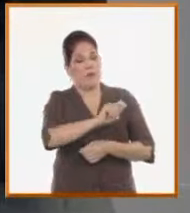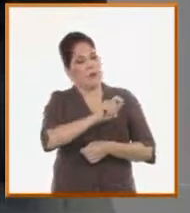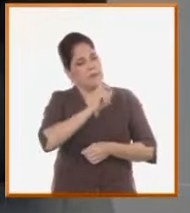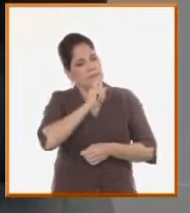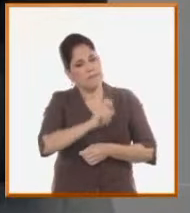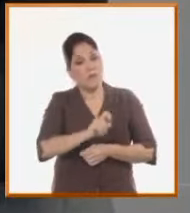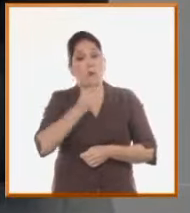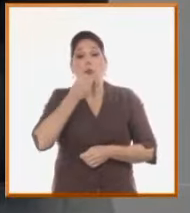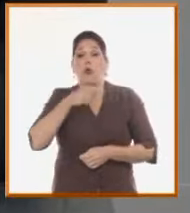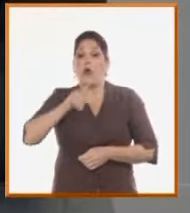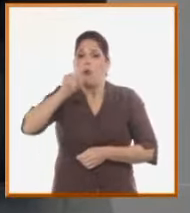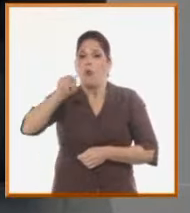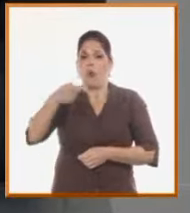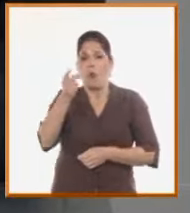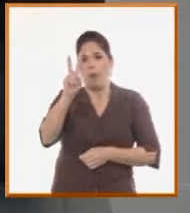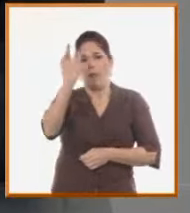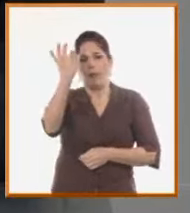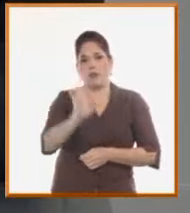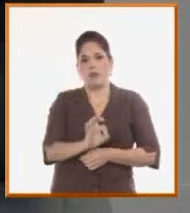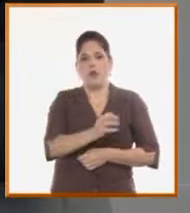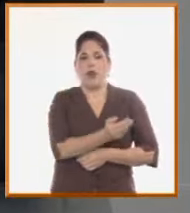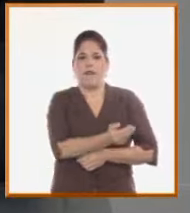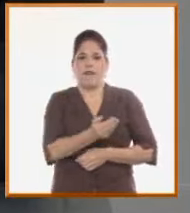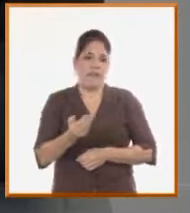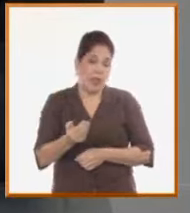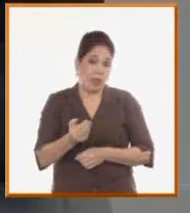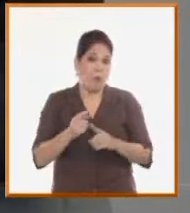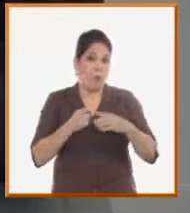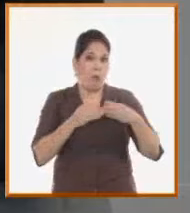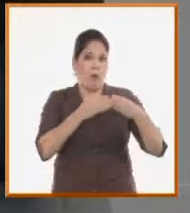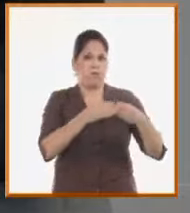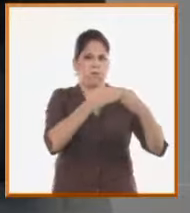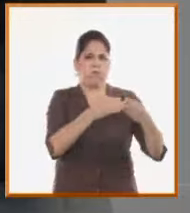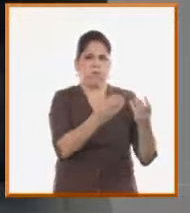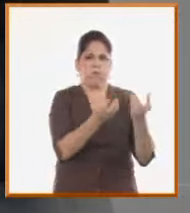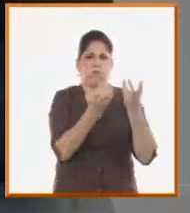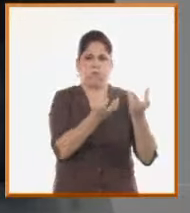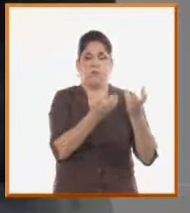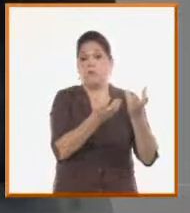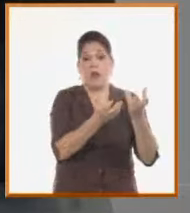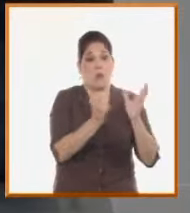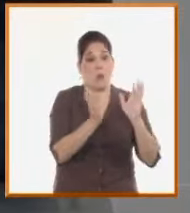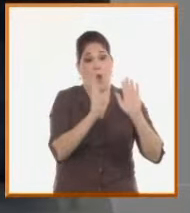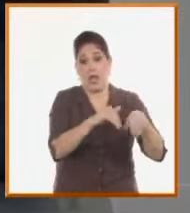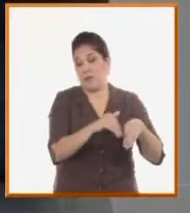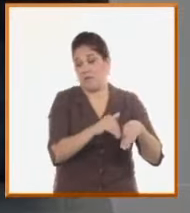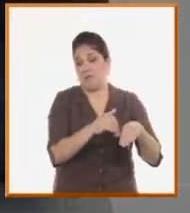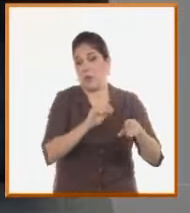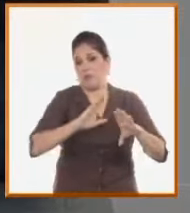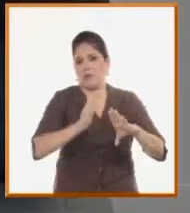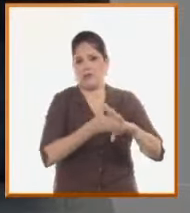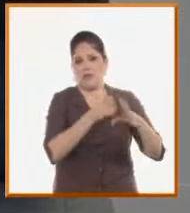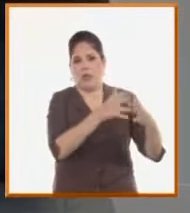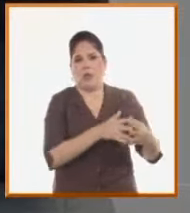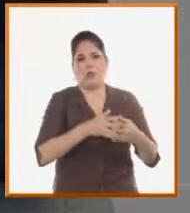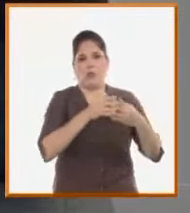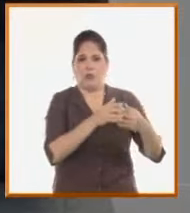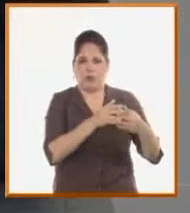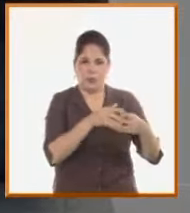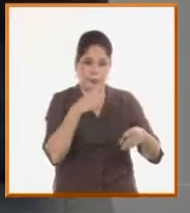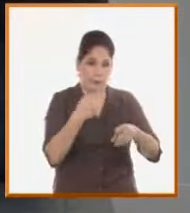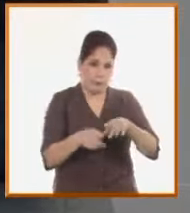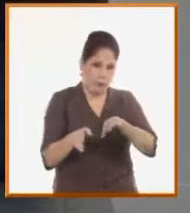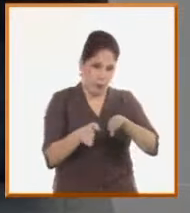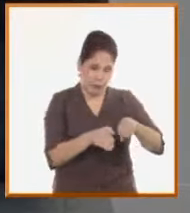,2 o 1,4 millones de visitantes solo por la visita de cruceros. También ha constituido un obstáculo a